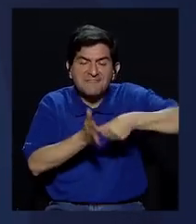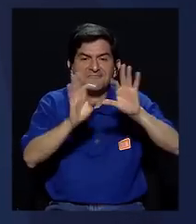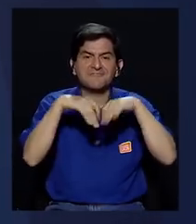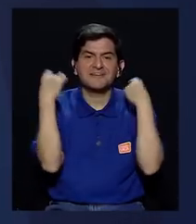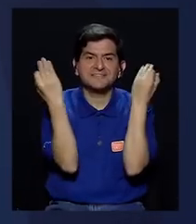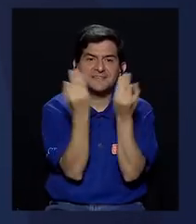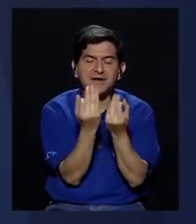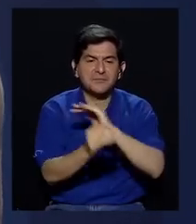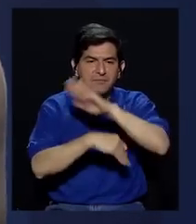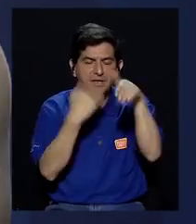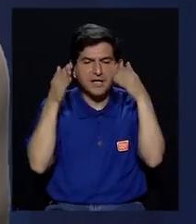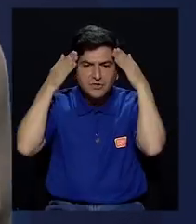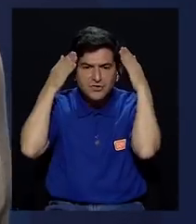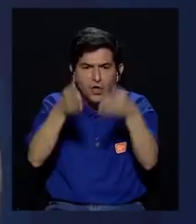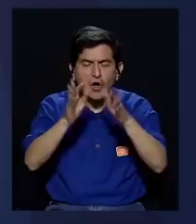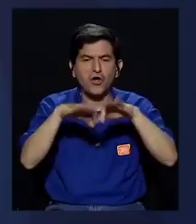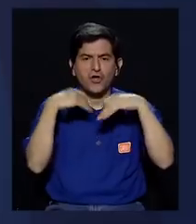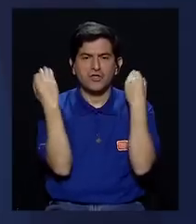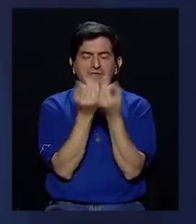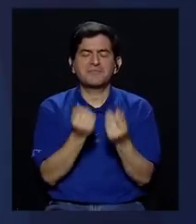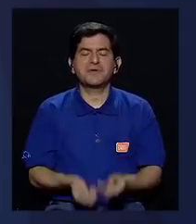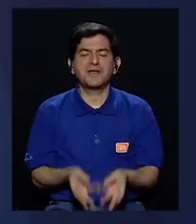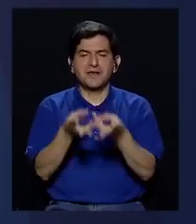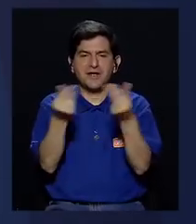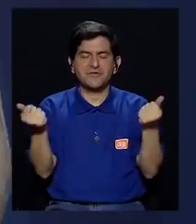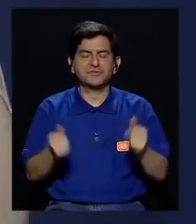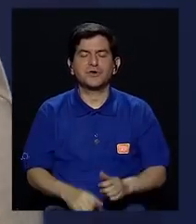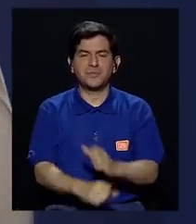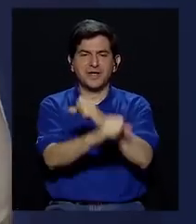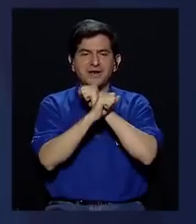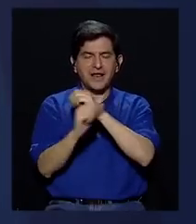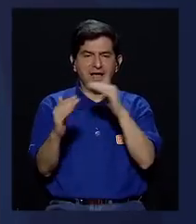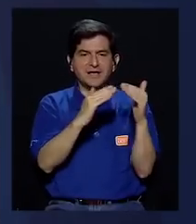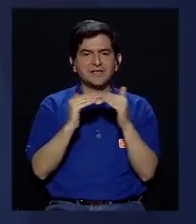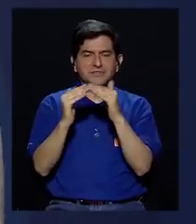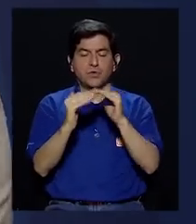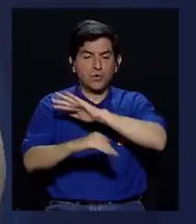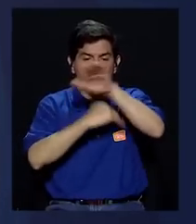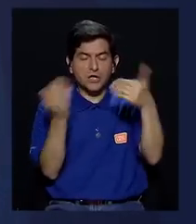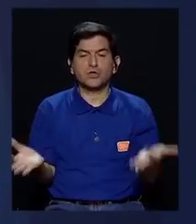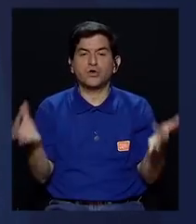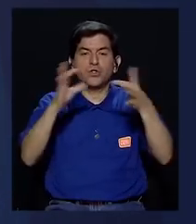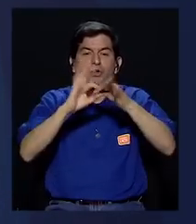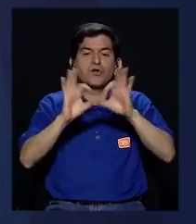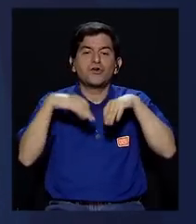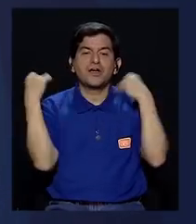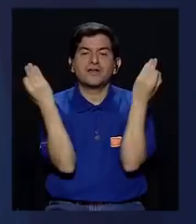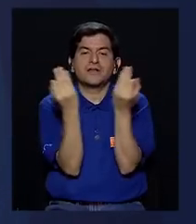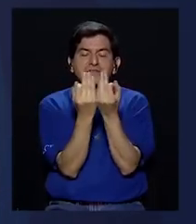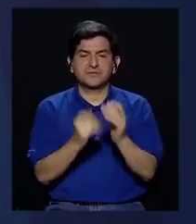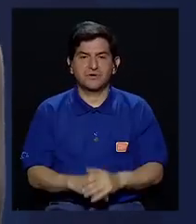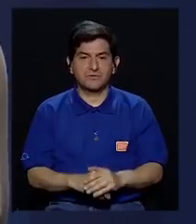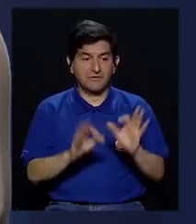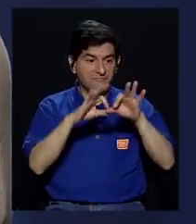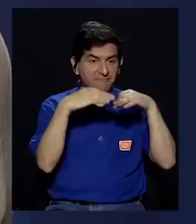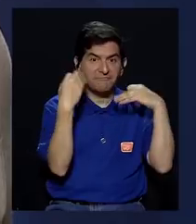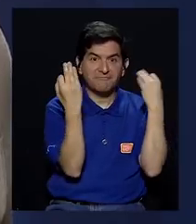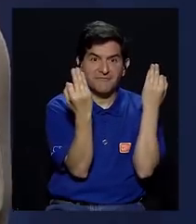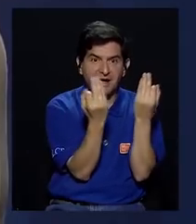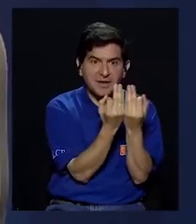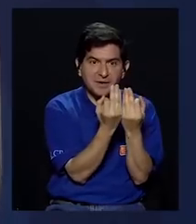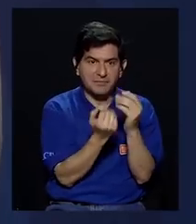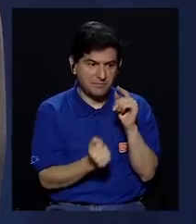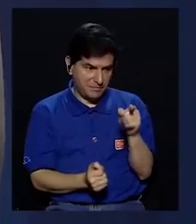Que hay que poner todas las baterías a la familia para resolver lo de seguridad ciudadana, para resolver todo lo demás. tiene que ver con la familia cuando la familia